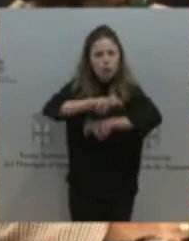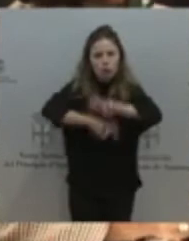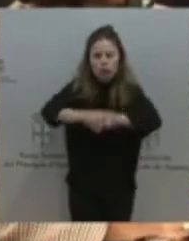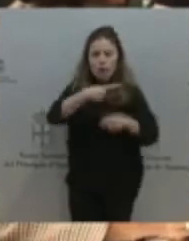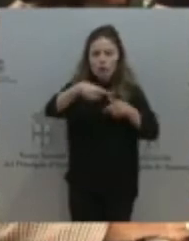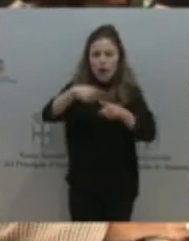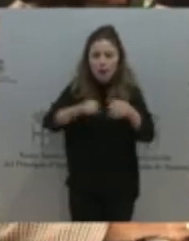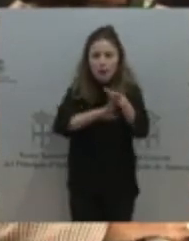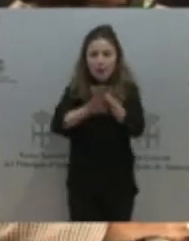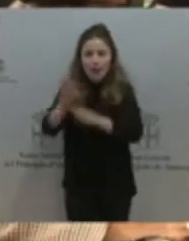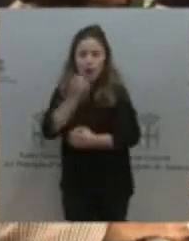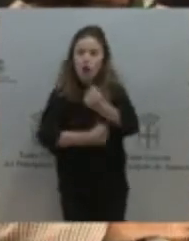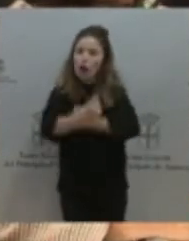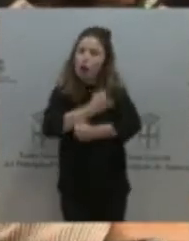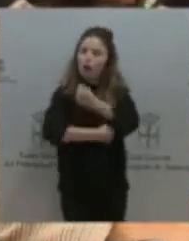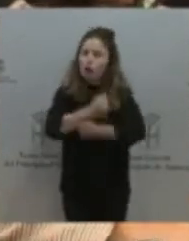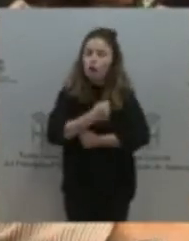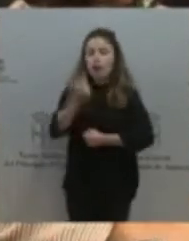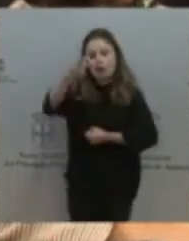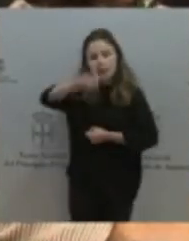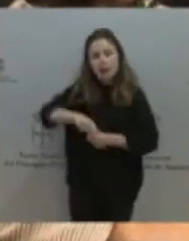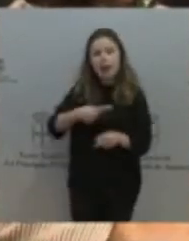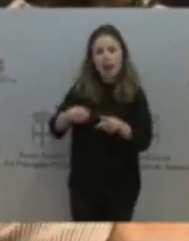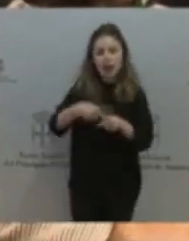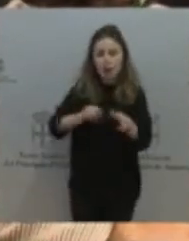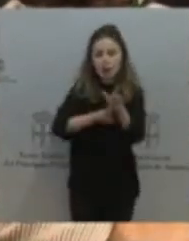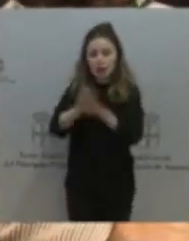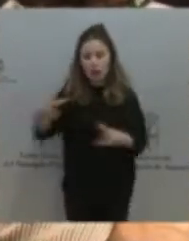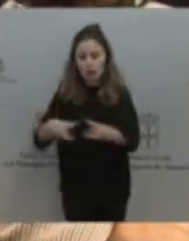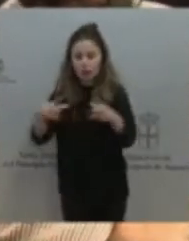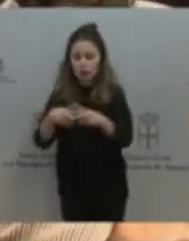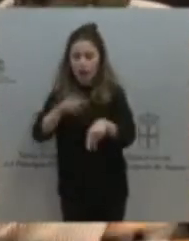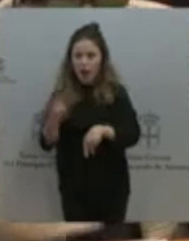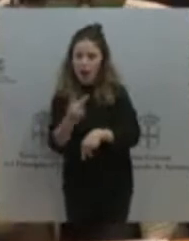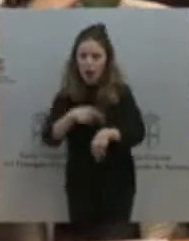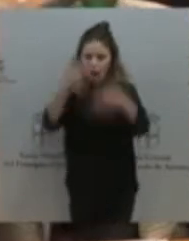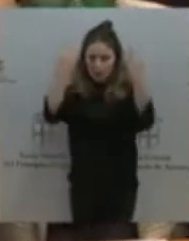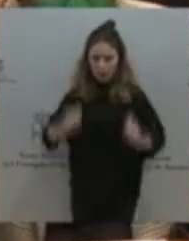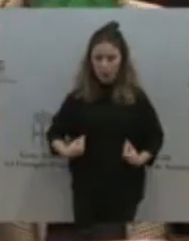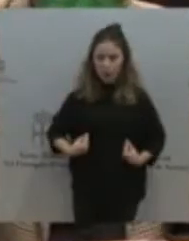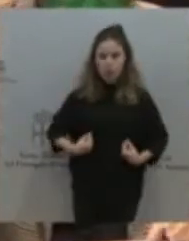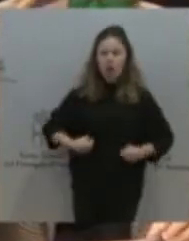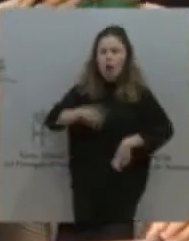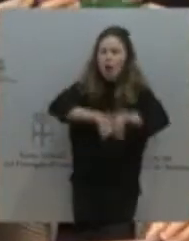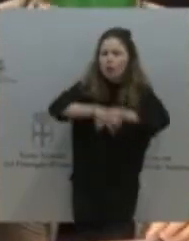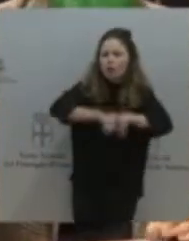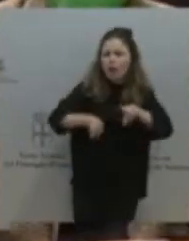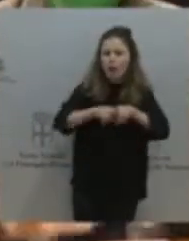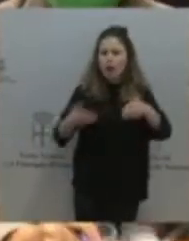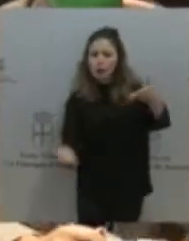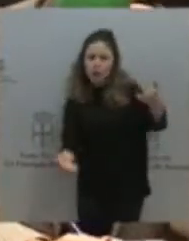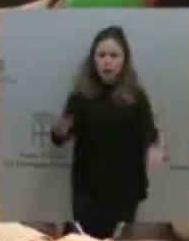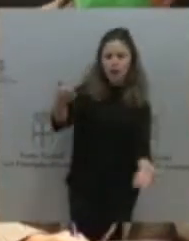elementos de desarrollo social. Que no tengamos que buscar en una balanza qué pesa más, si el empleo